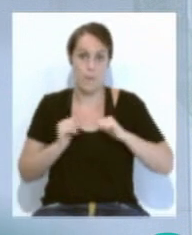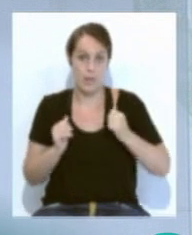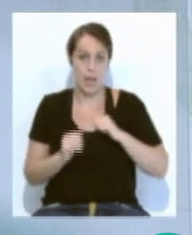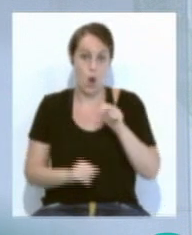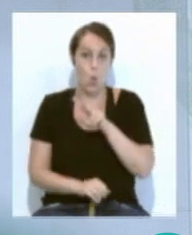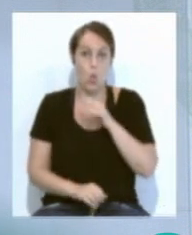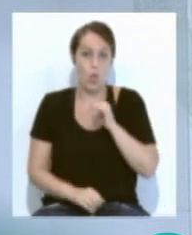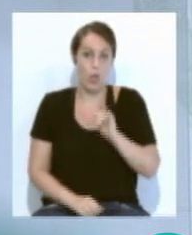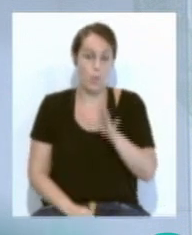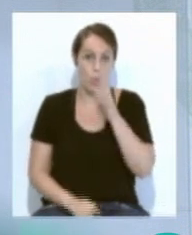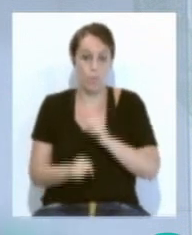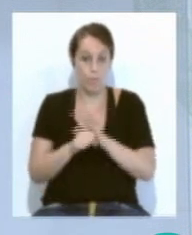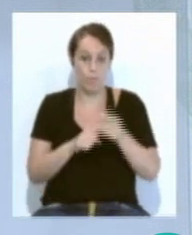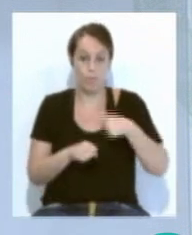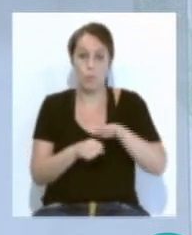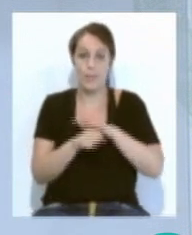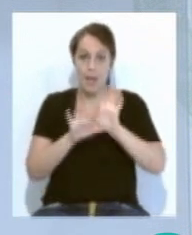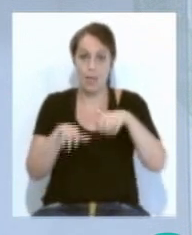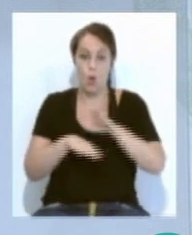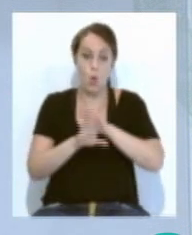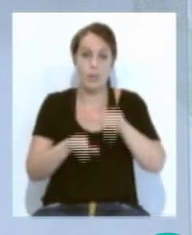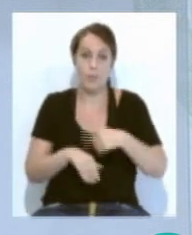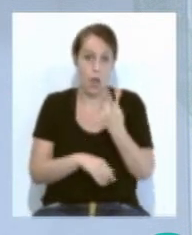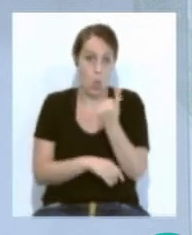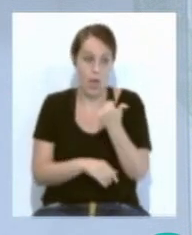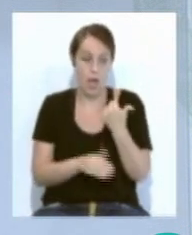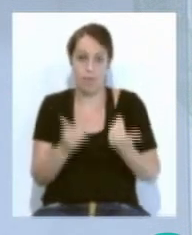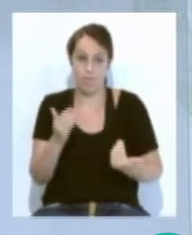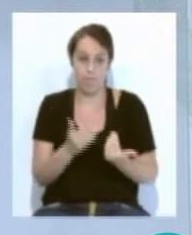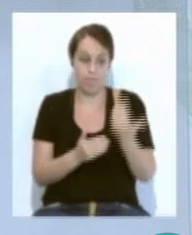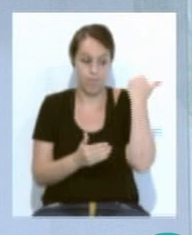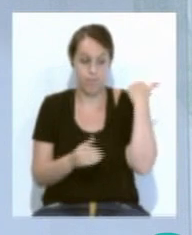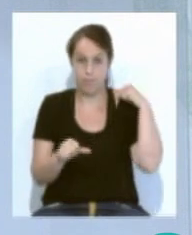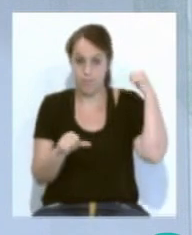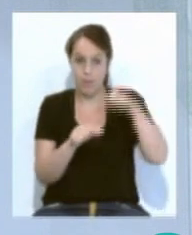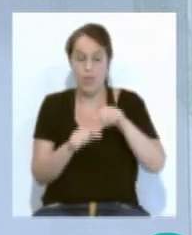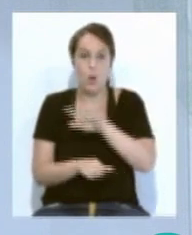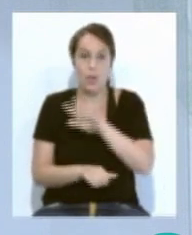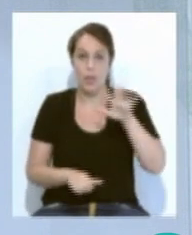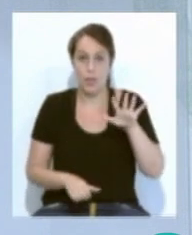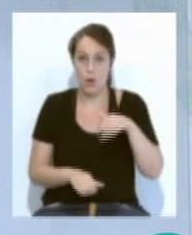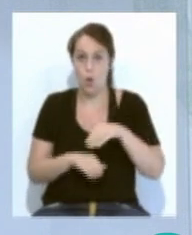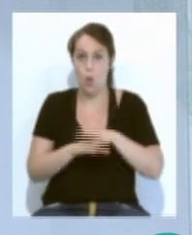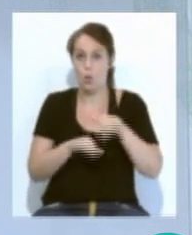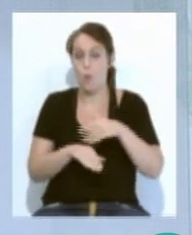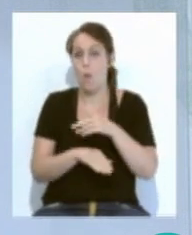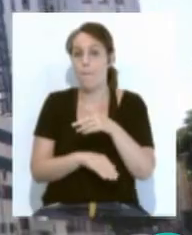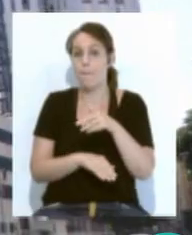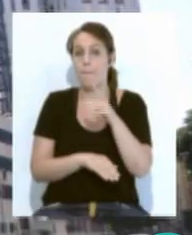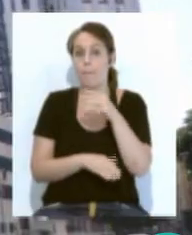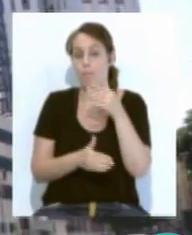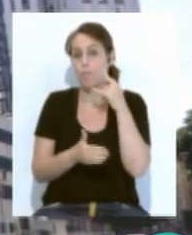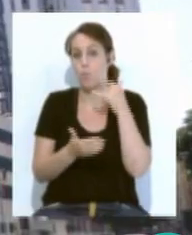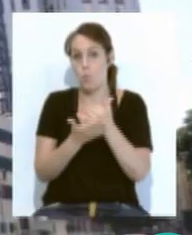coronavirus. La provincia de Cádiz contabiliza en las últimas 24 horas 55 nuevos PCR positivos y